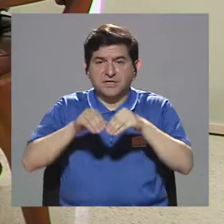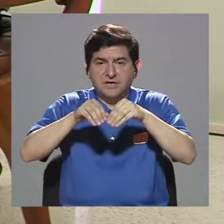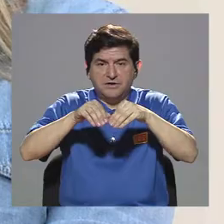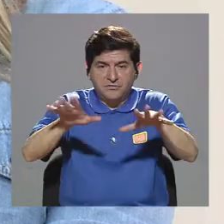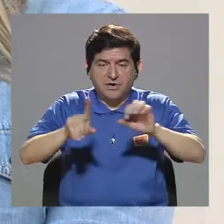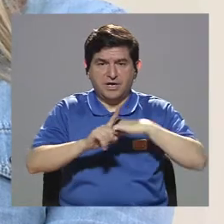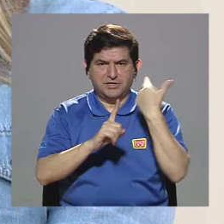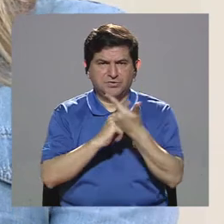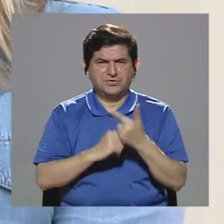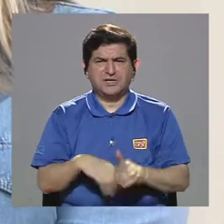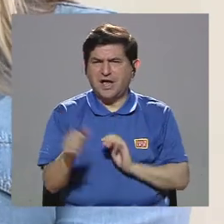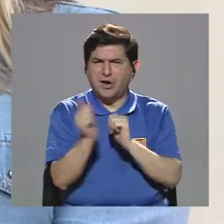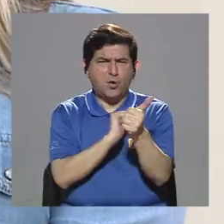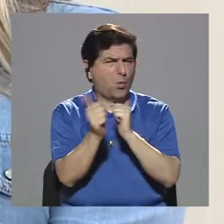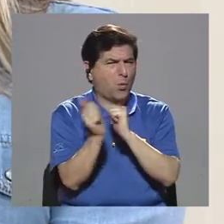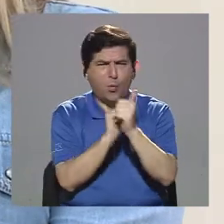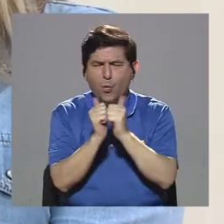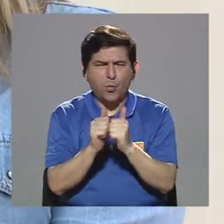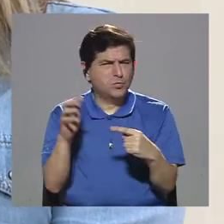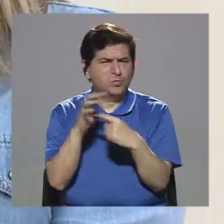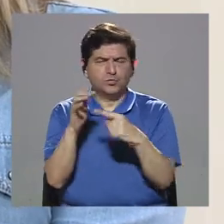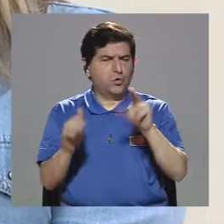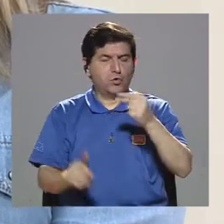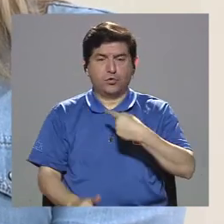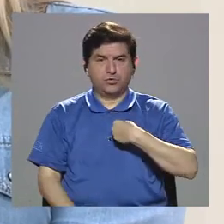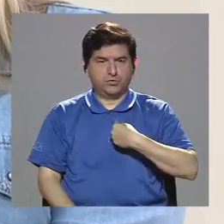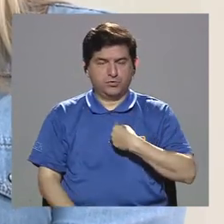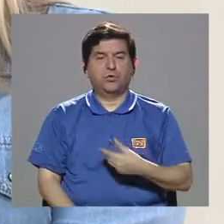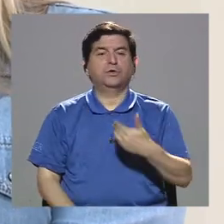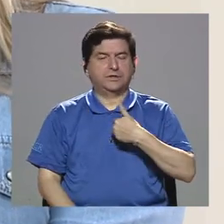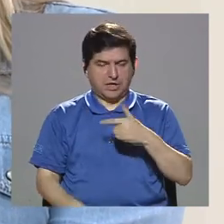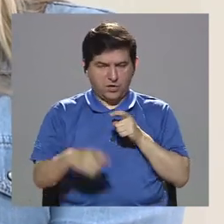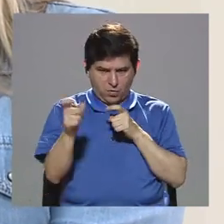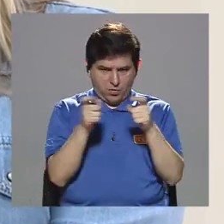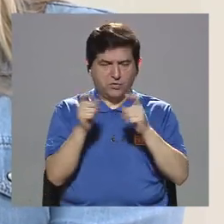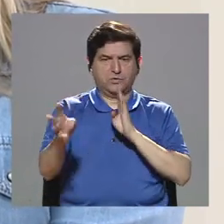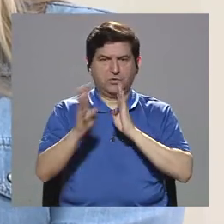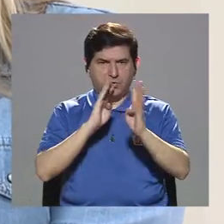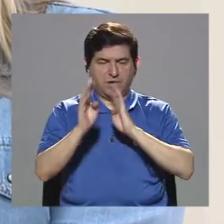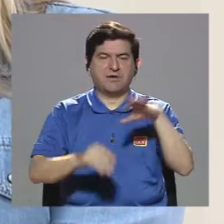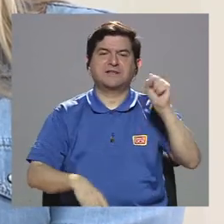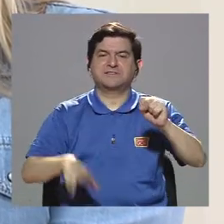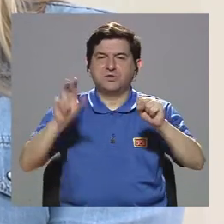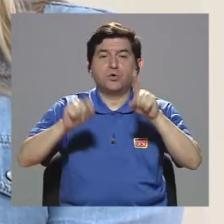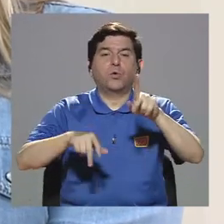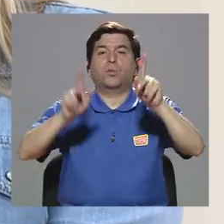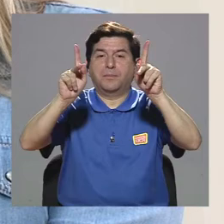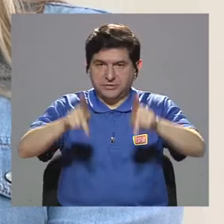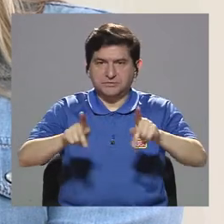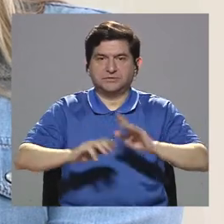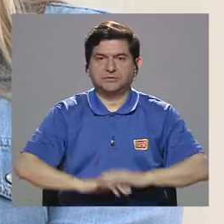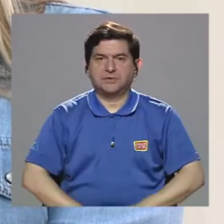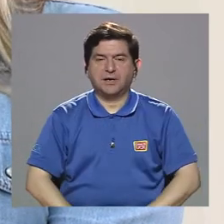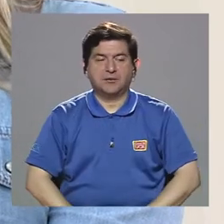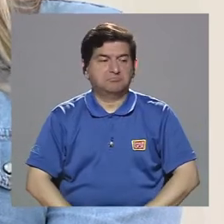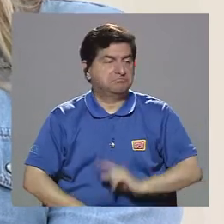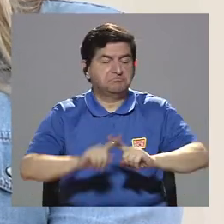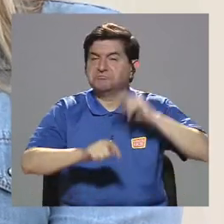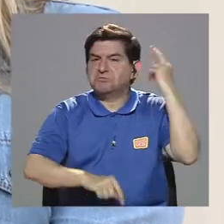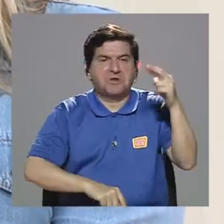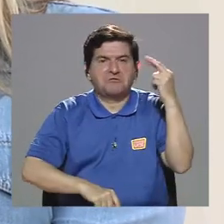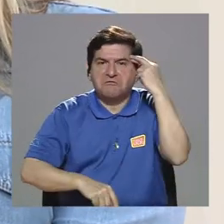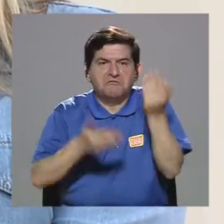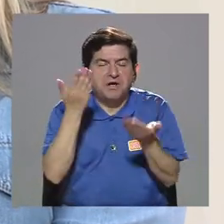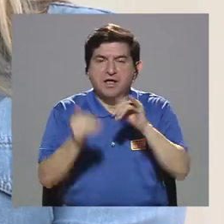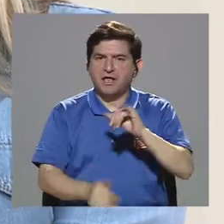popularidad. Así como yo en la vida real tengo un filtro para hablarle o no hablarle a alguien por X circunstancias, lo